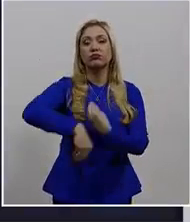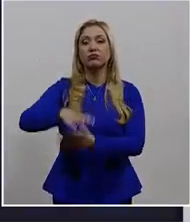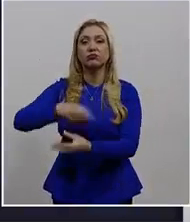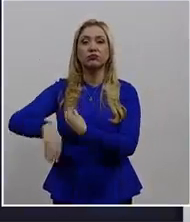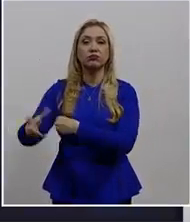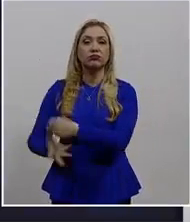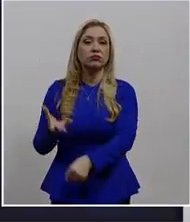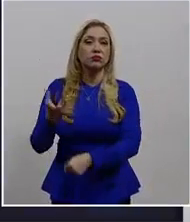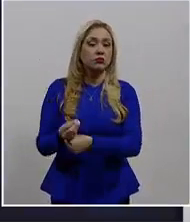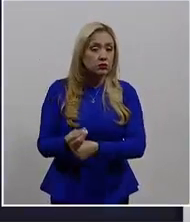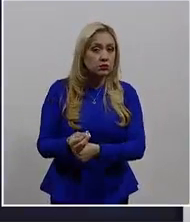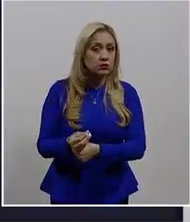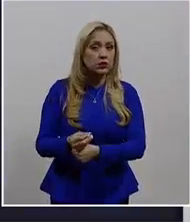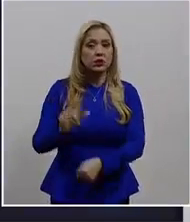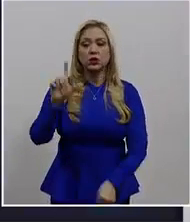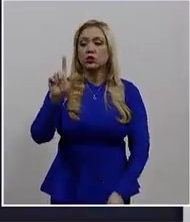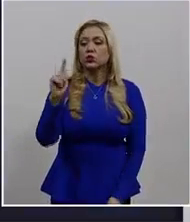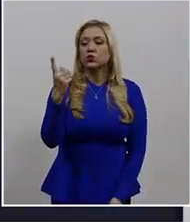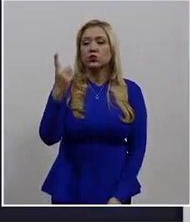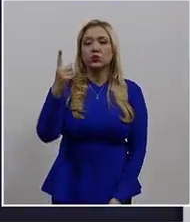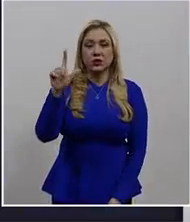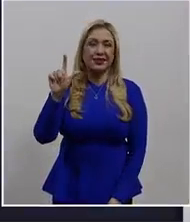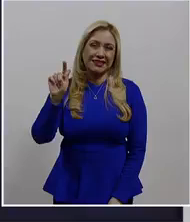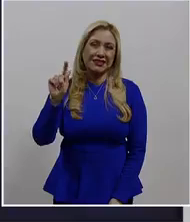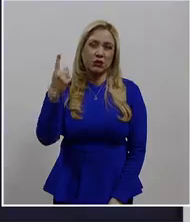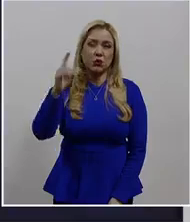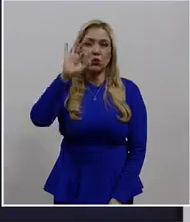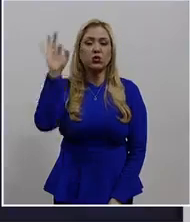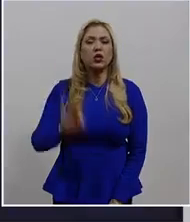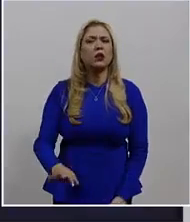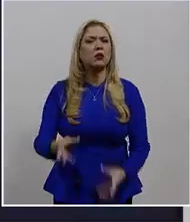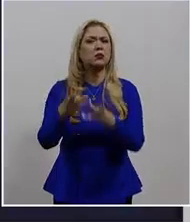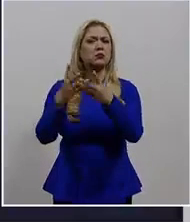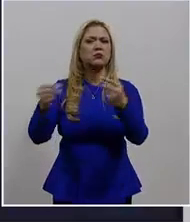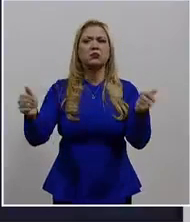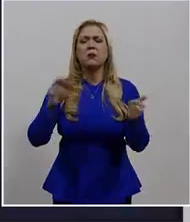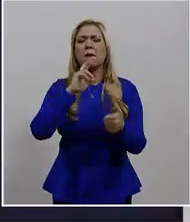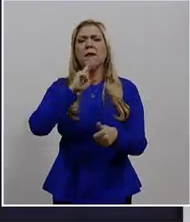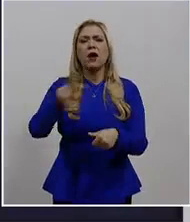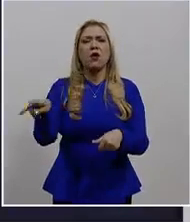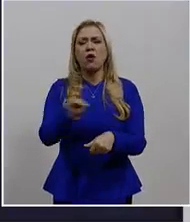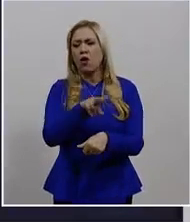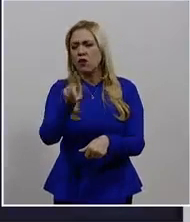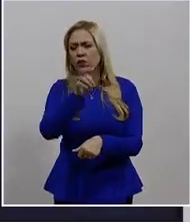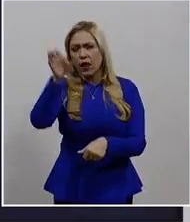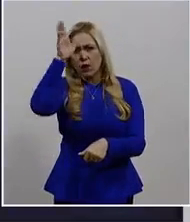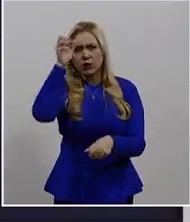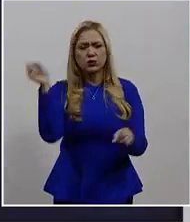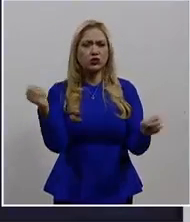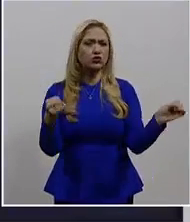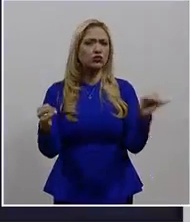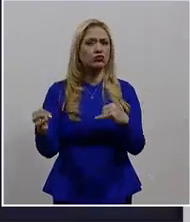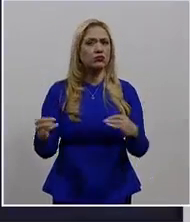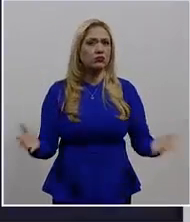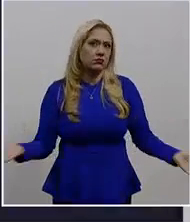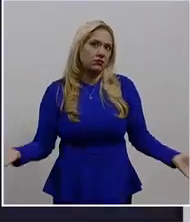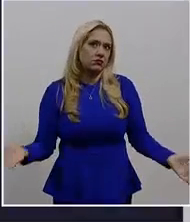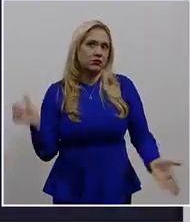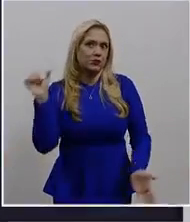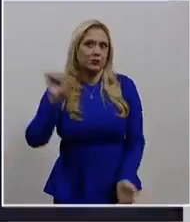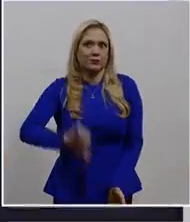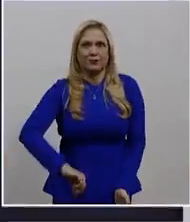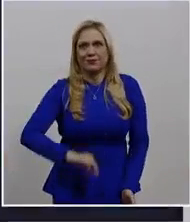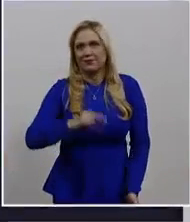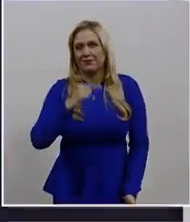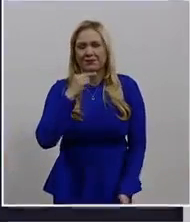ciento de los procedimientos ha sido resuelto de manera favorable. Poder informativo Oscar